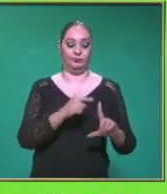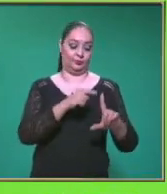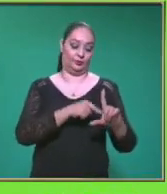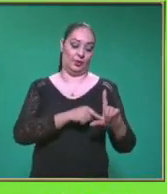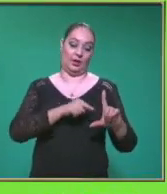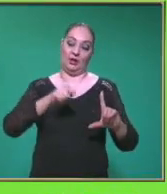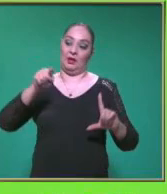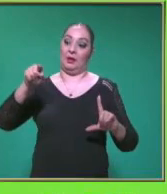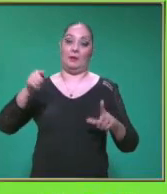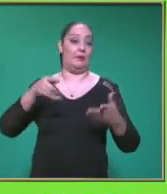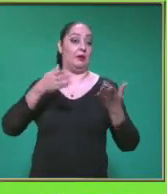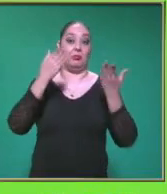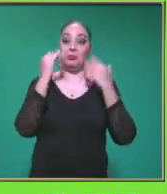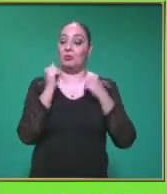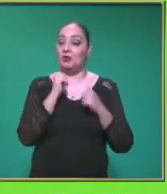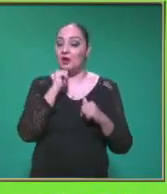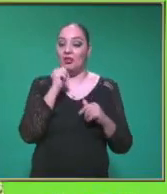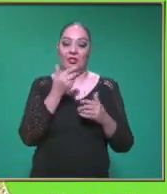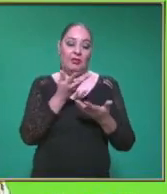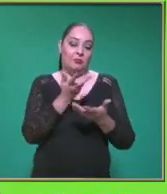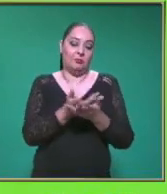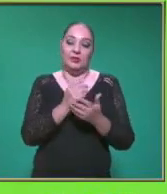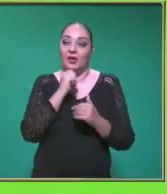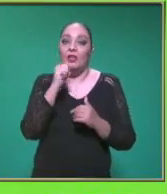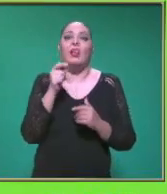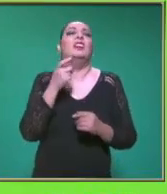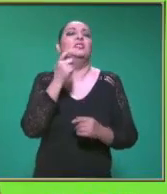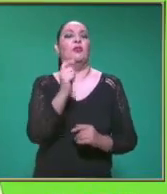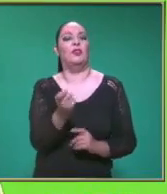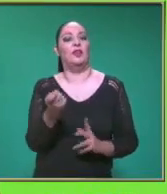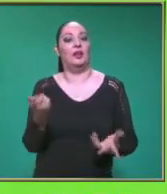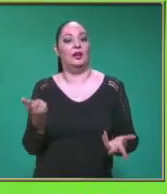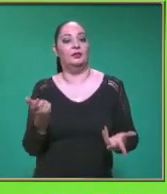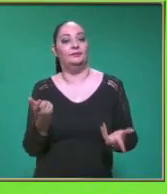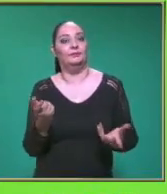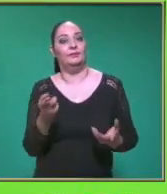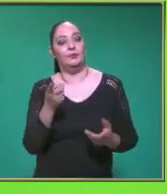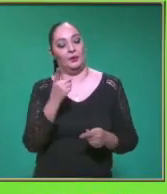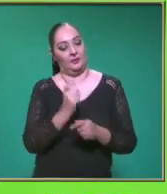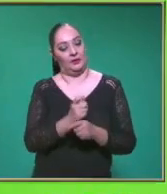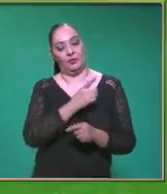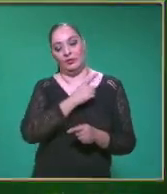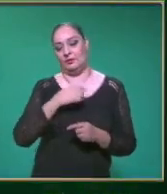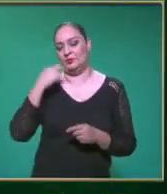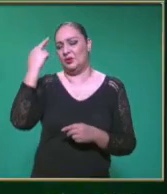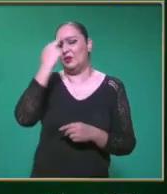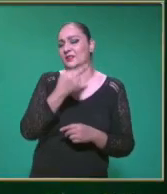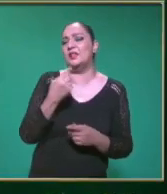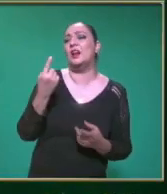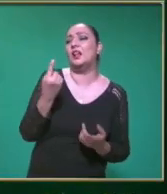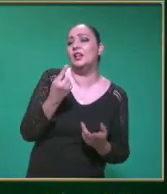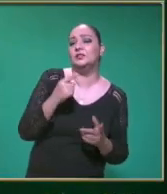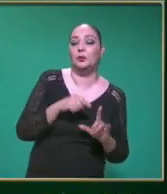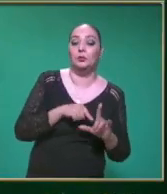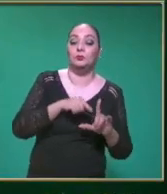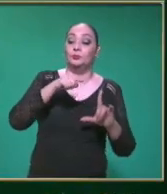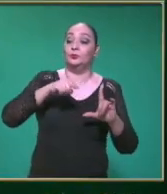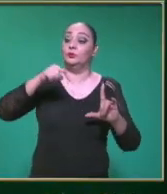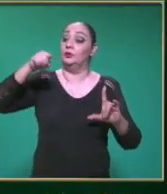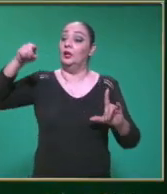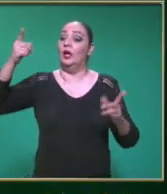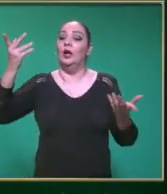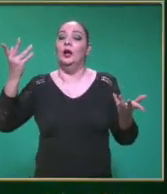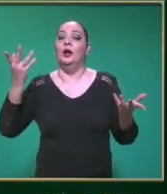Sin ningún corte ¿Qué nos representará eso maestra? Primero hay que checar Qué es lo que estamos graficando ¿Verdad?